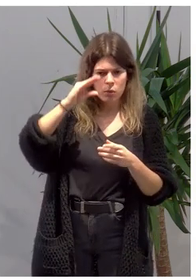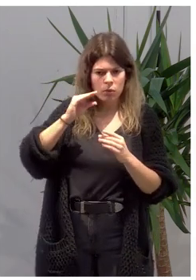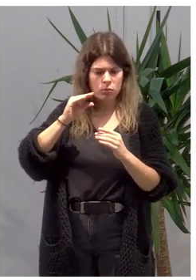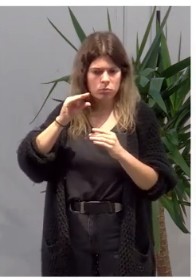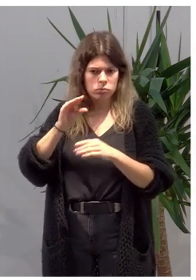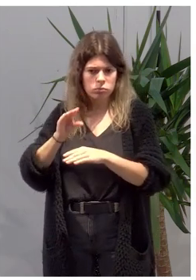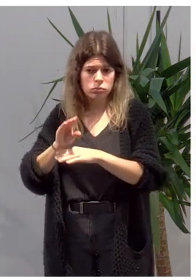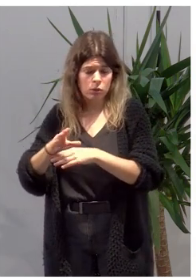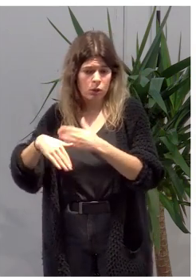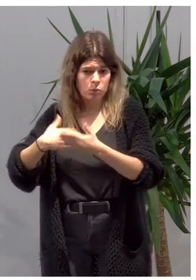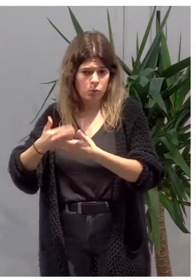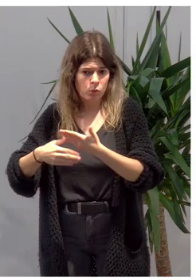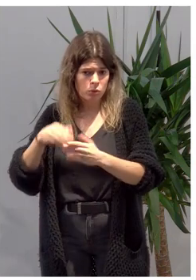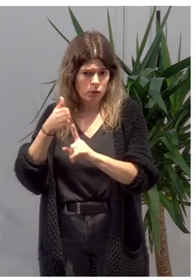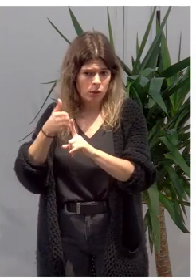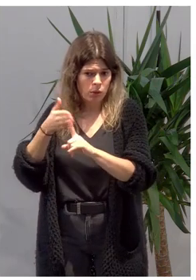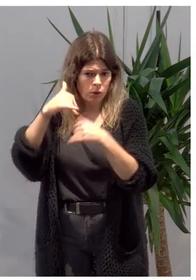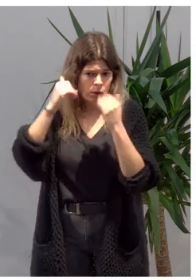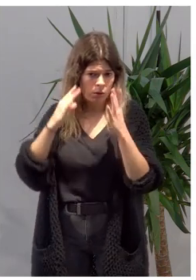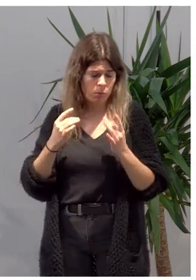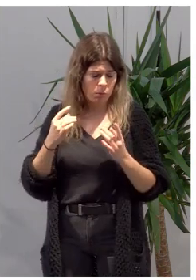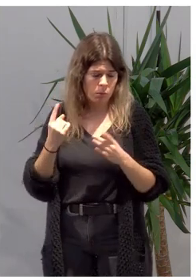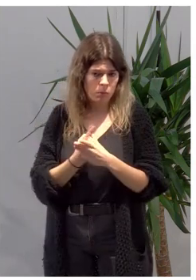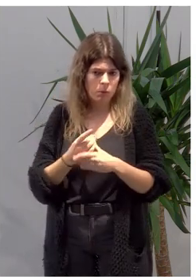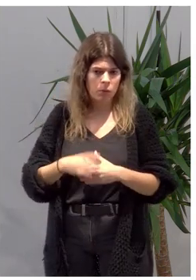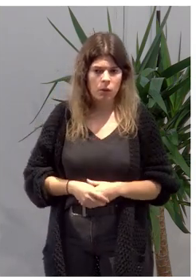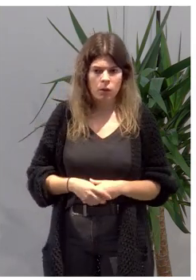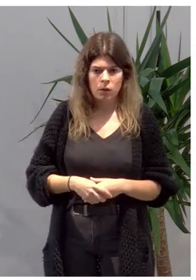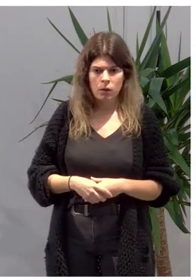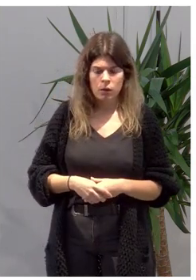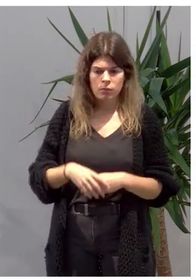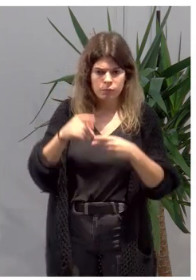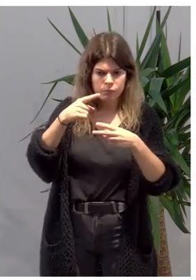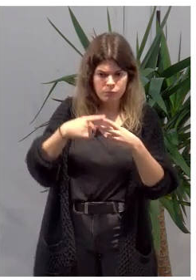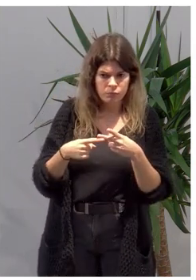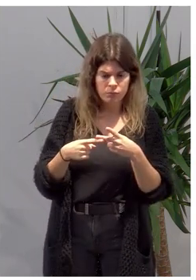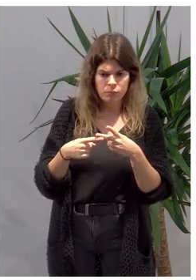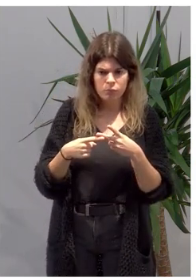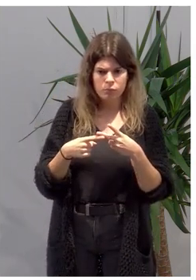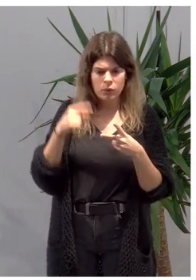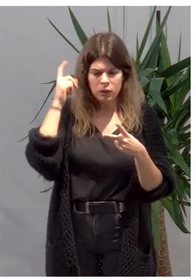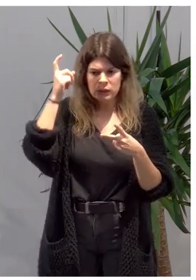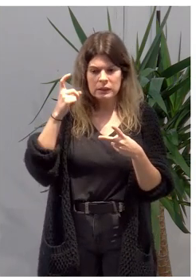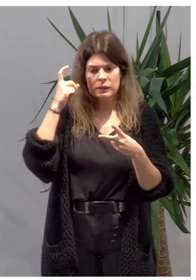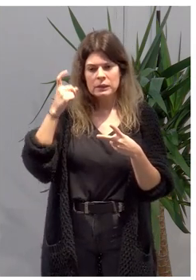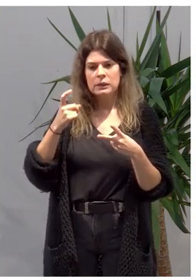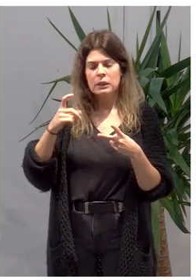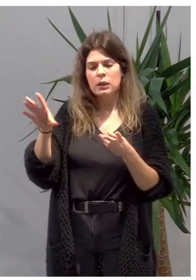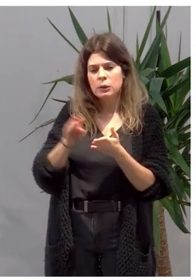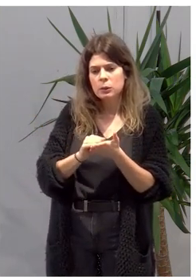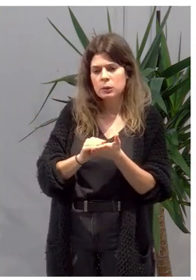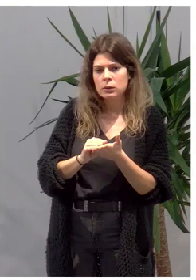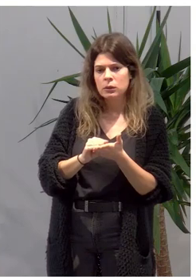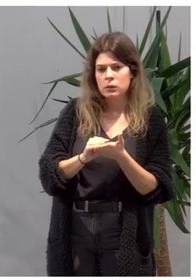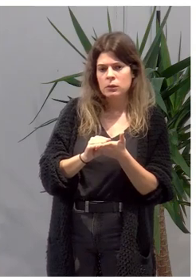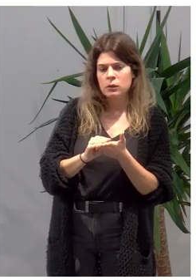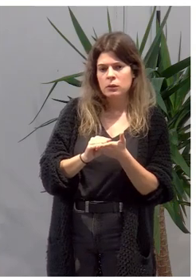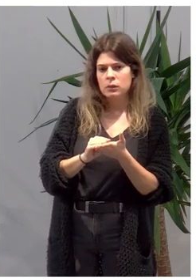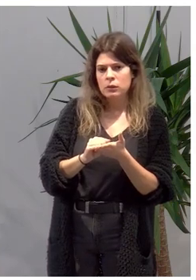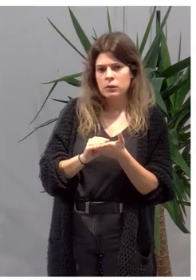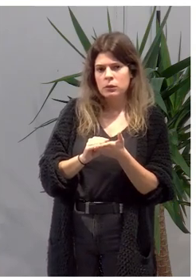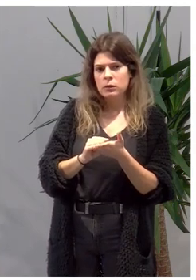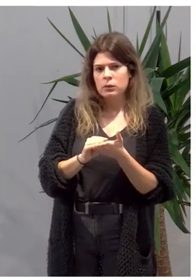intervención en los programas de atención primaria. En ambos niveles se va a tratar de tener en cuenta, por una parte, pues,